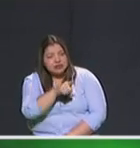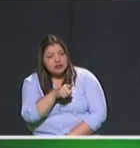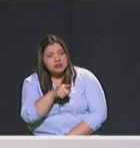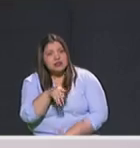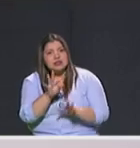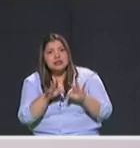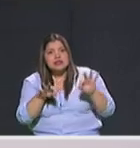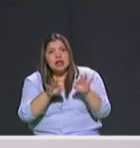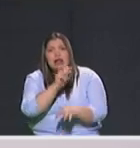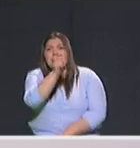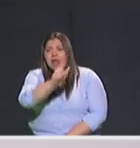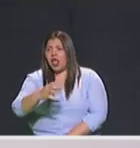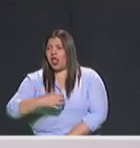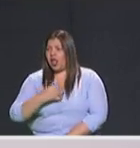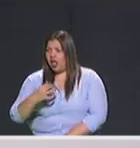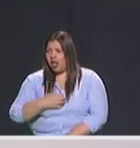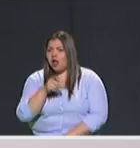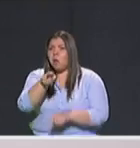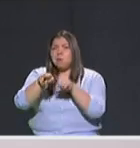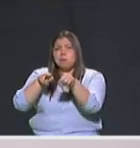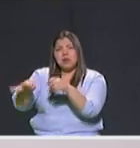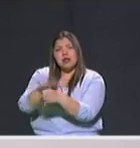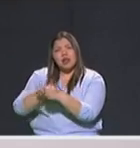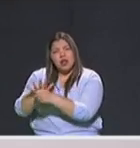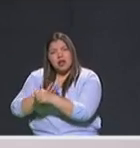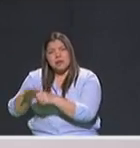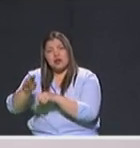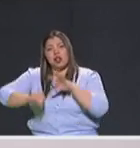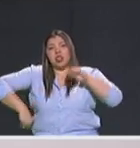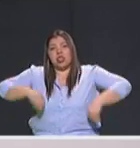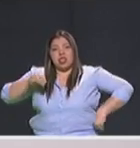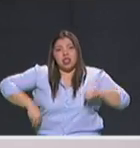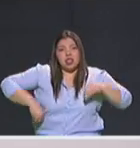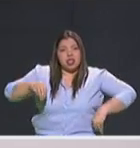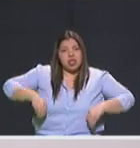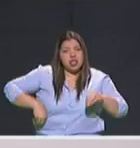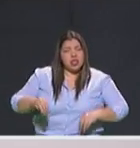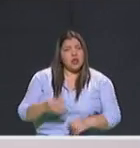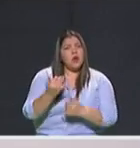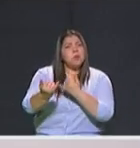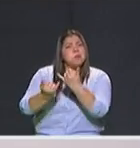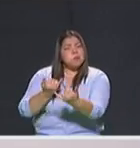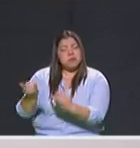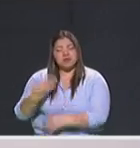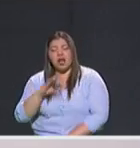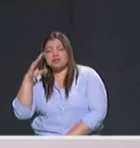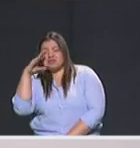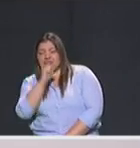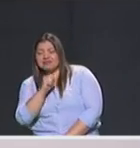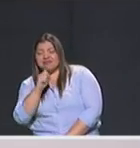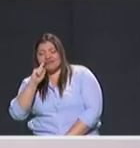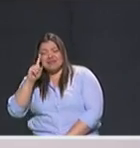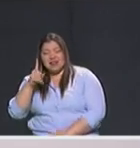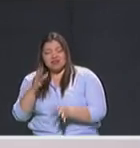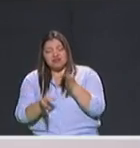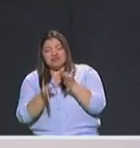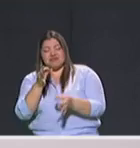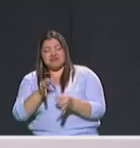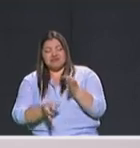habitantes en los diferentes barrios de Medellín, y es los casos de corrupción que hay, ya incluso comprobados por la justicia, entre